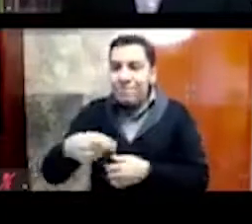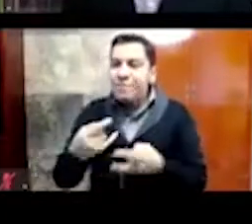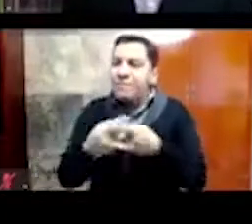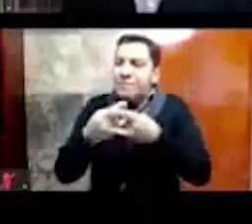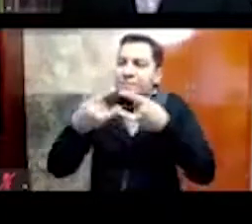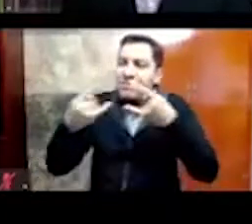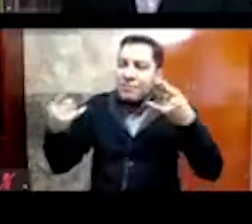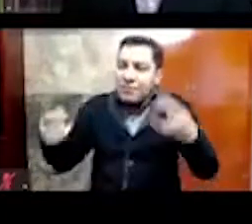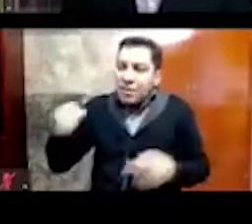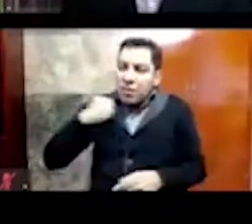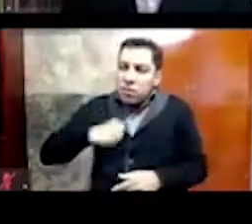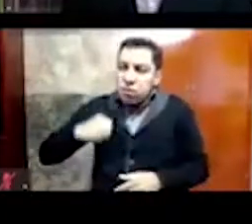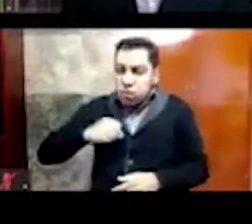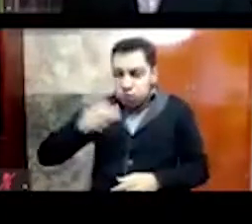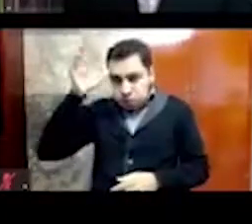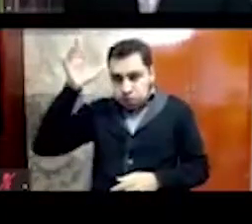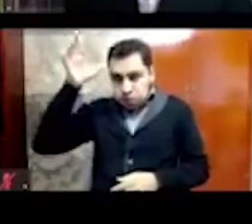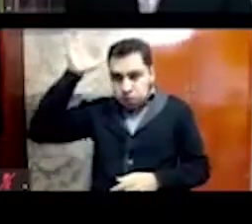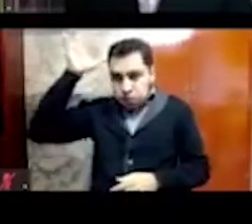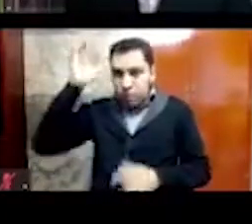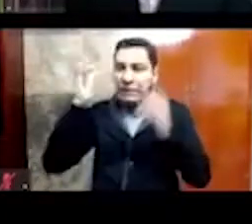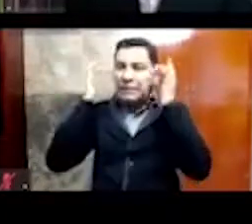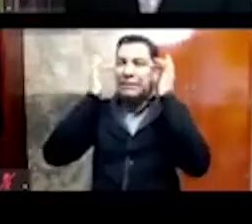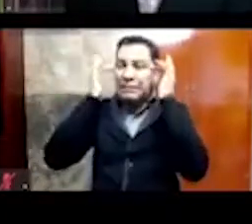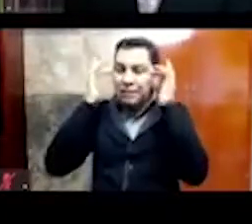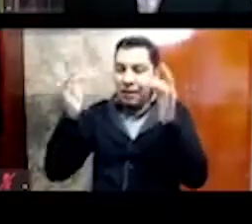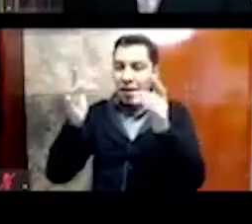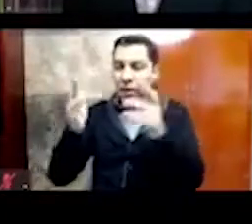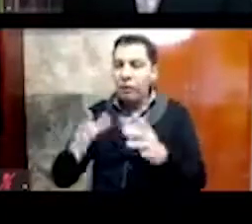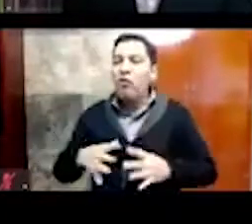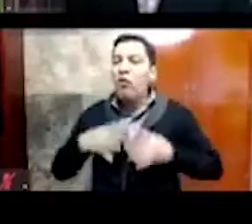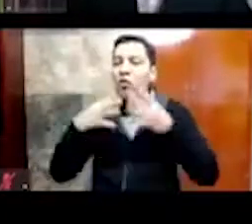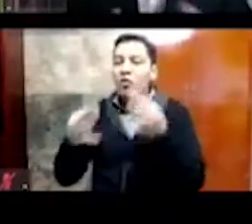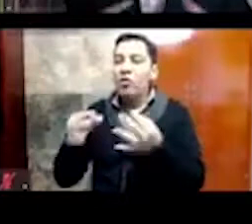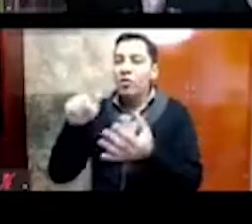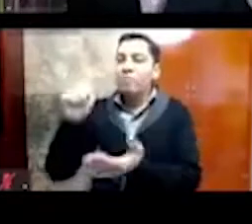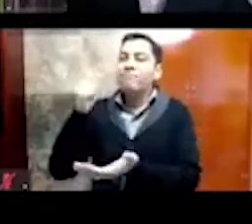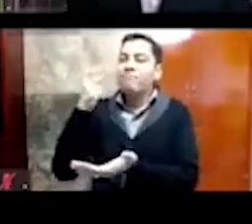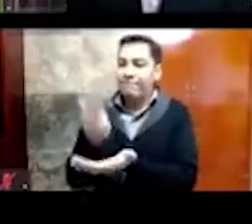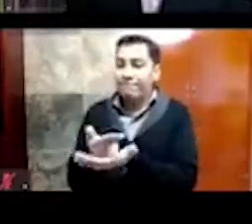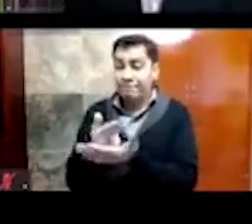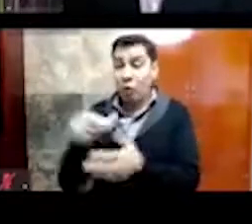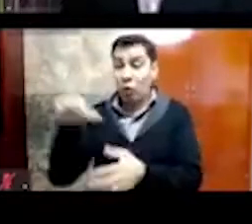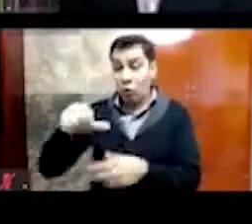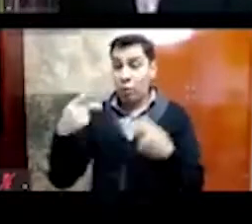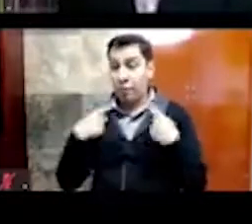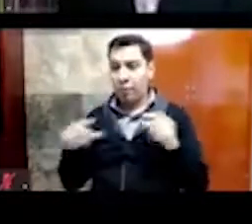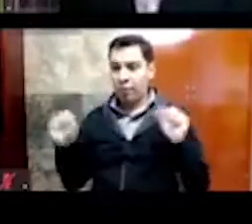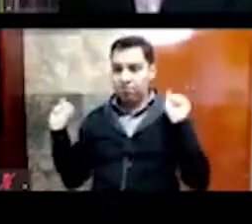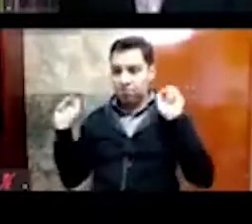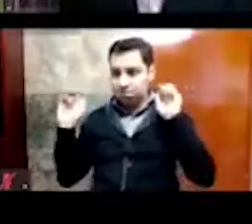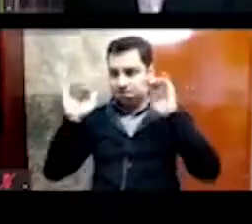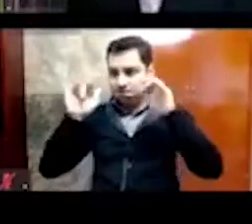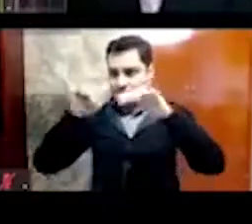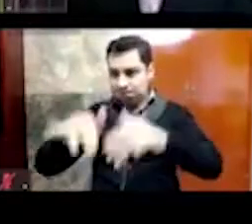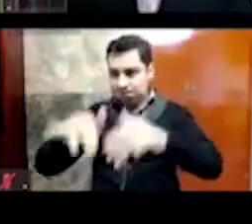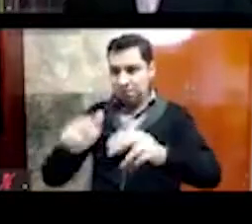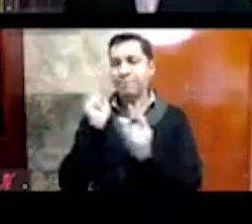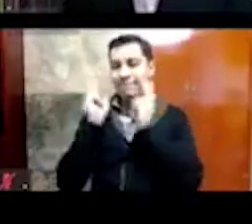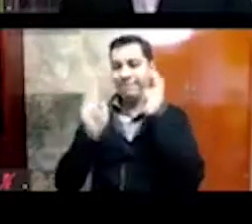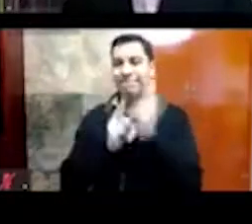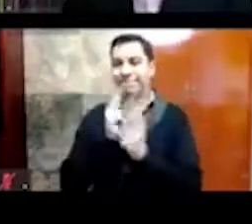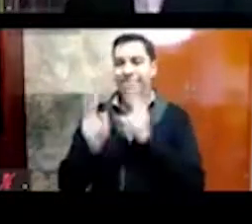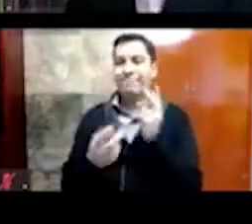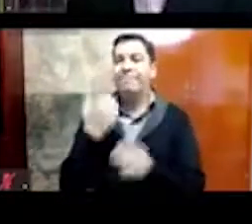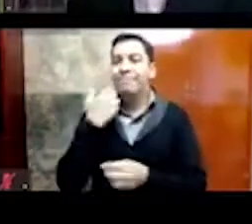sacralidad, es un espacio sagrado, al que acude mucha gente a este, a este lugar, pues, este, agradecer,